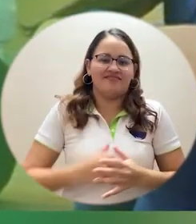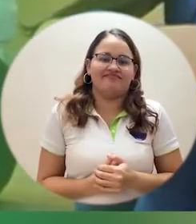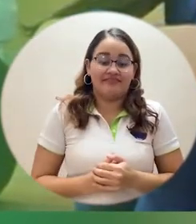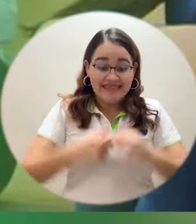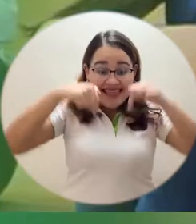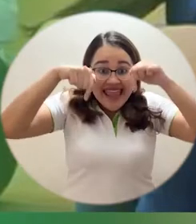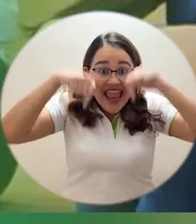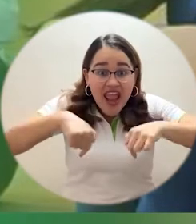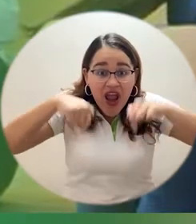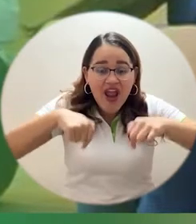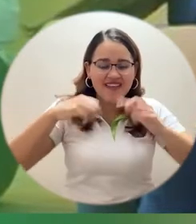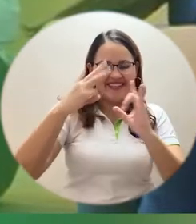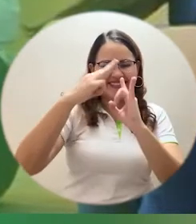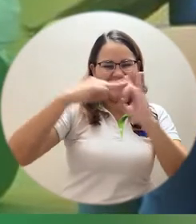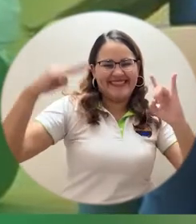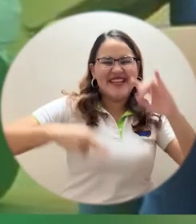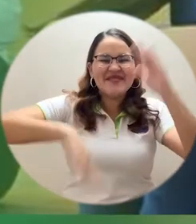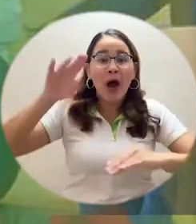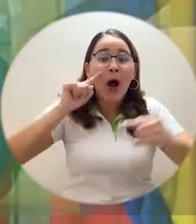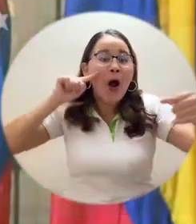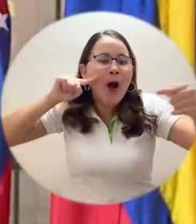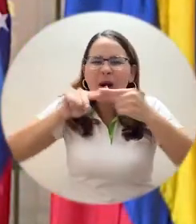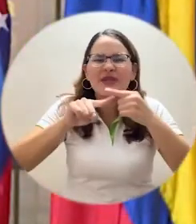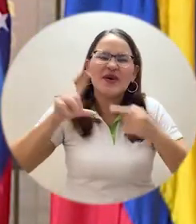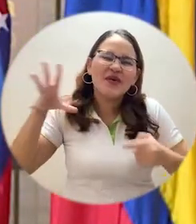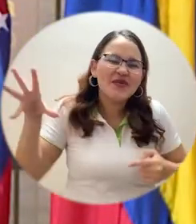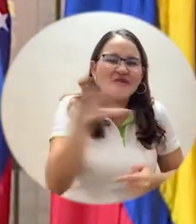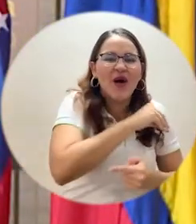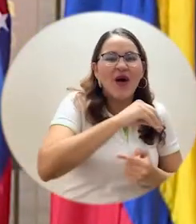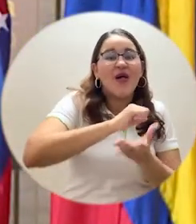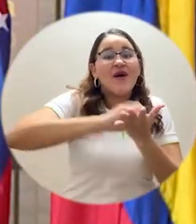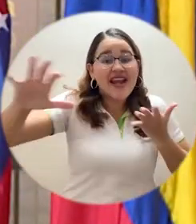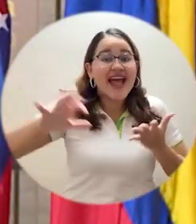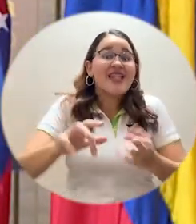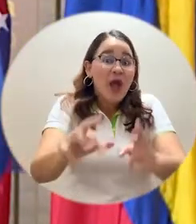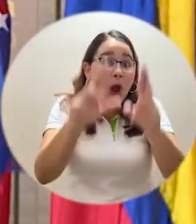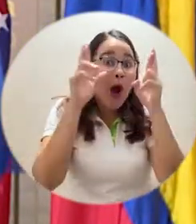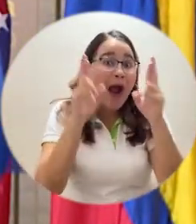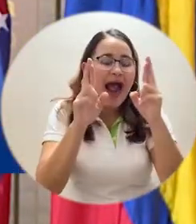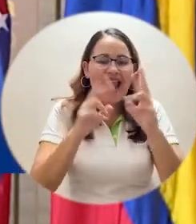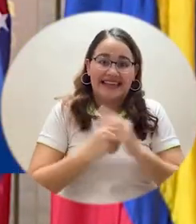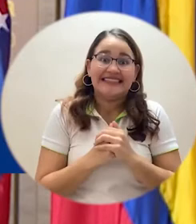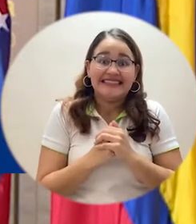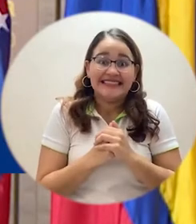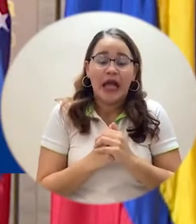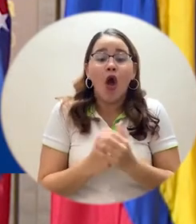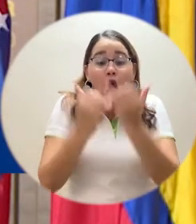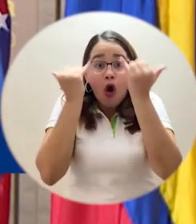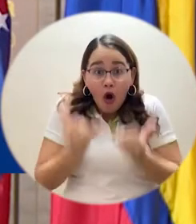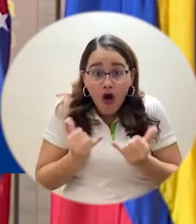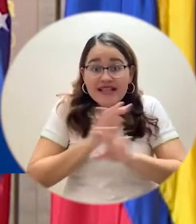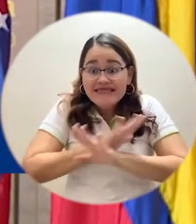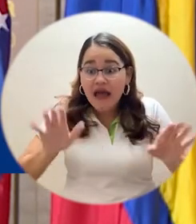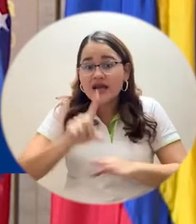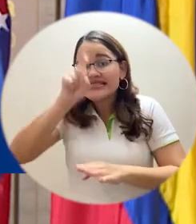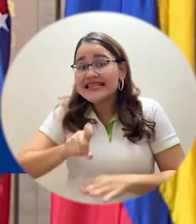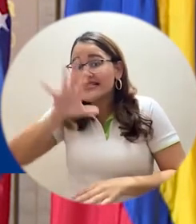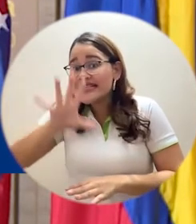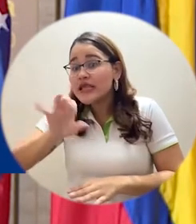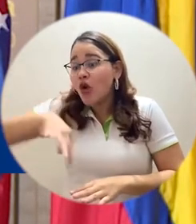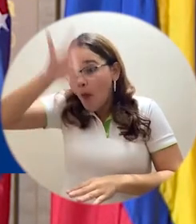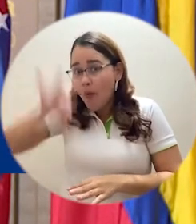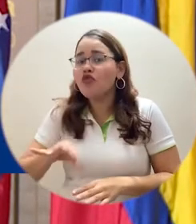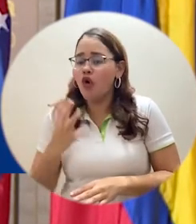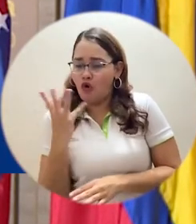Hoy la Universidad del Magdalena está más cerca que nunca de la gratuidad para todos sus estudiantes. Pero hoy es una realidad